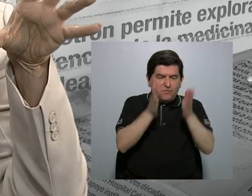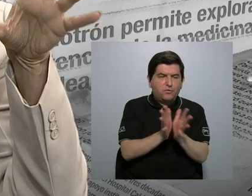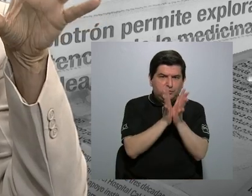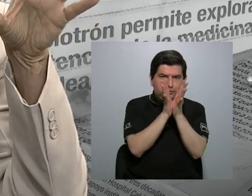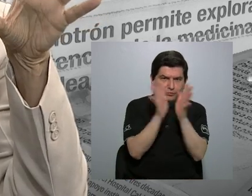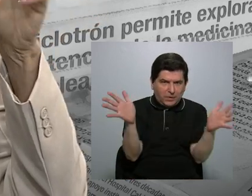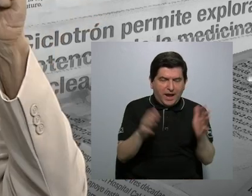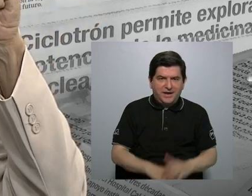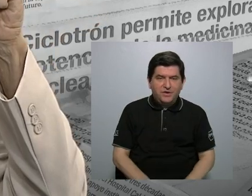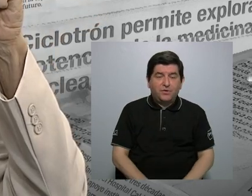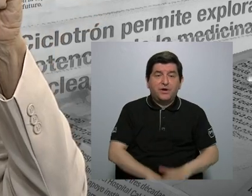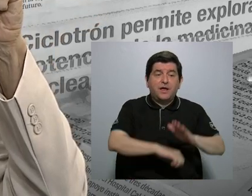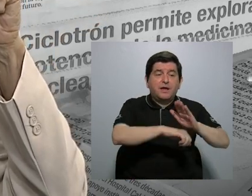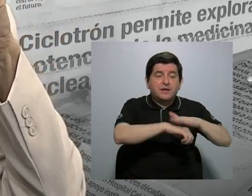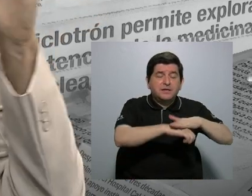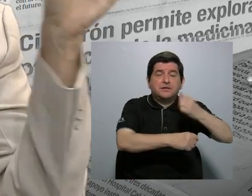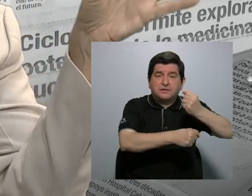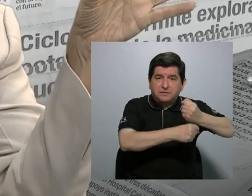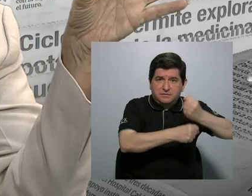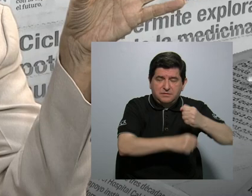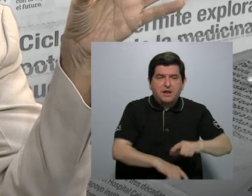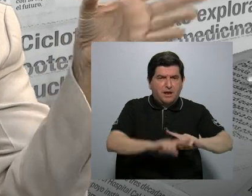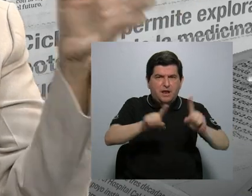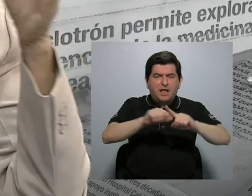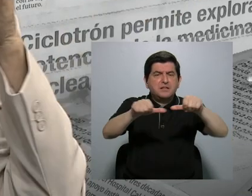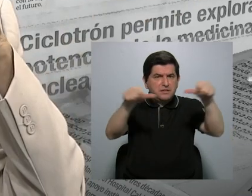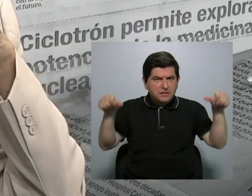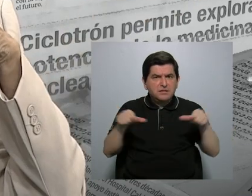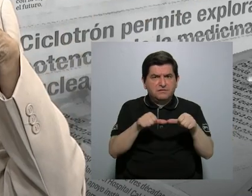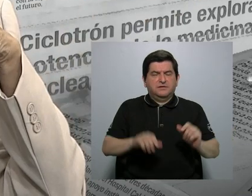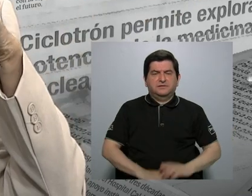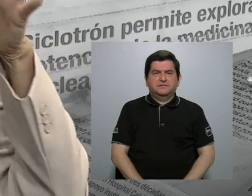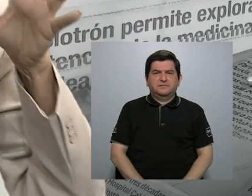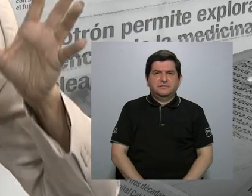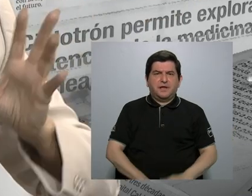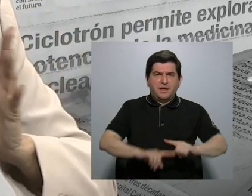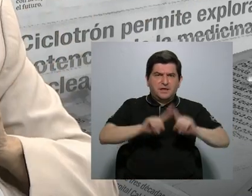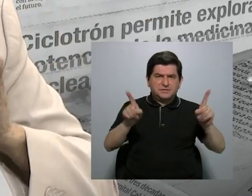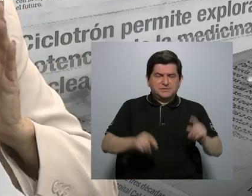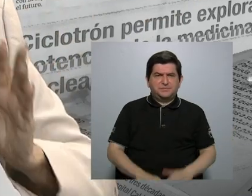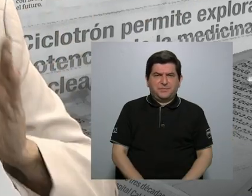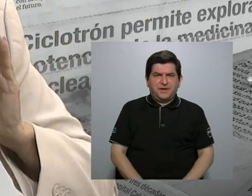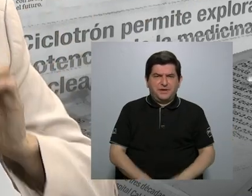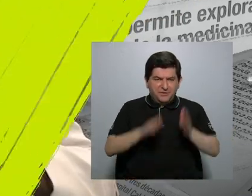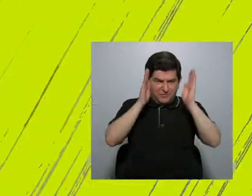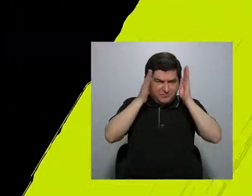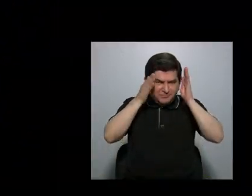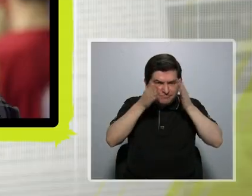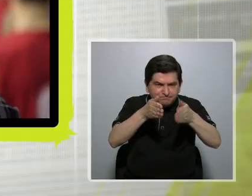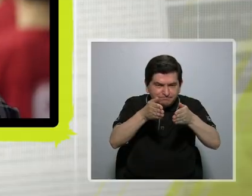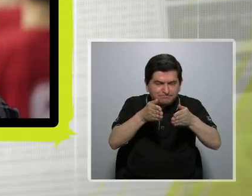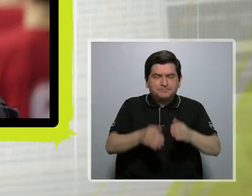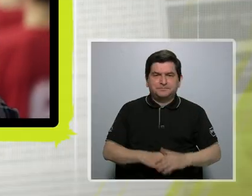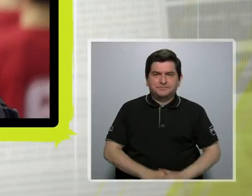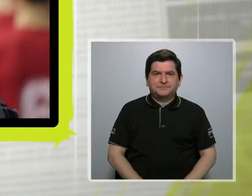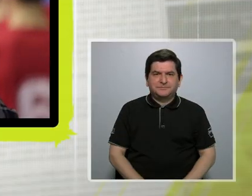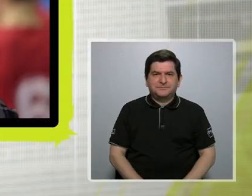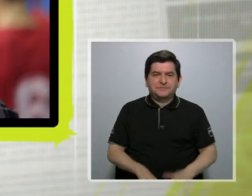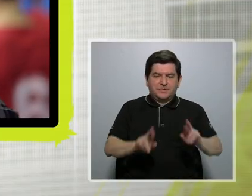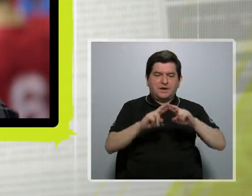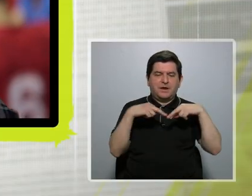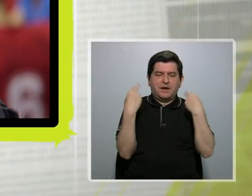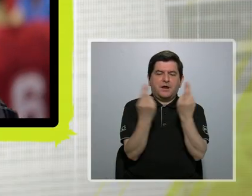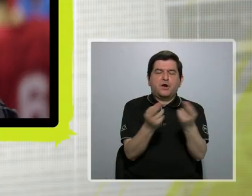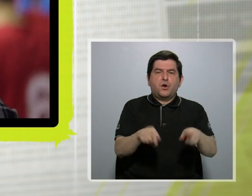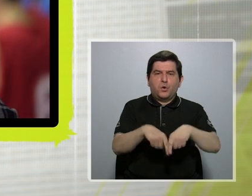públicos es facilitar el trabajo en diferentes ámbitos, pero circunscribiéndonos a lo que es las conferencias